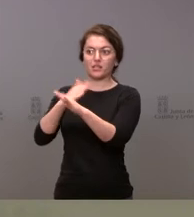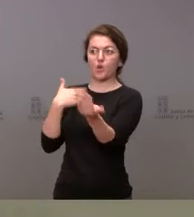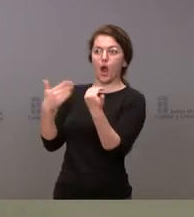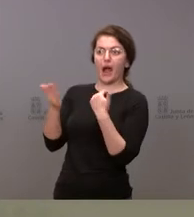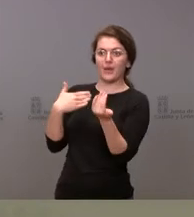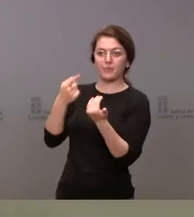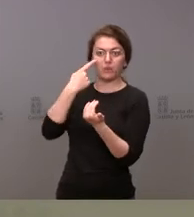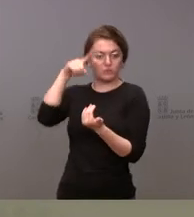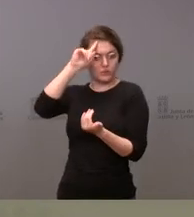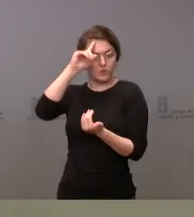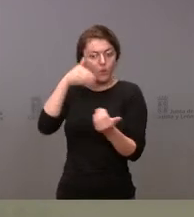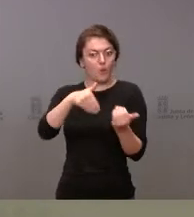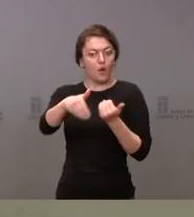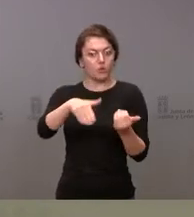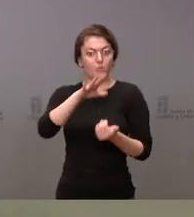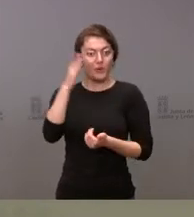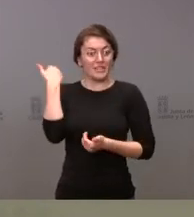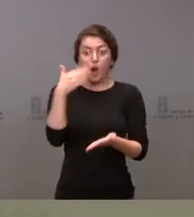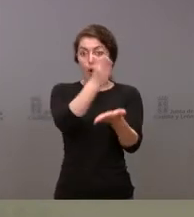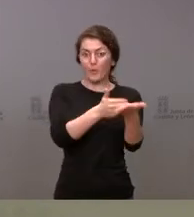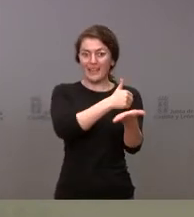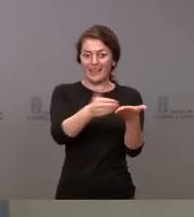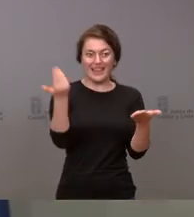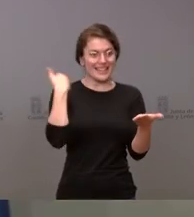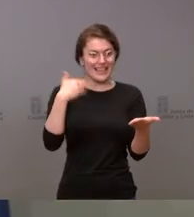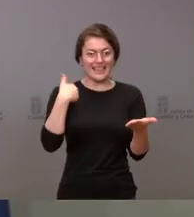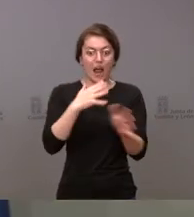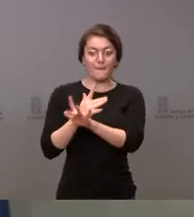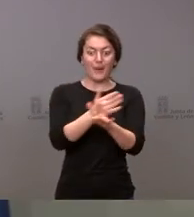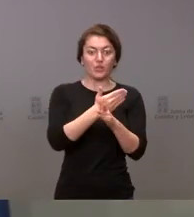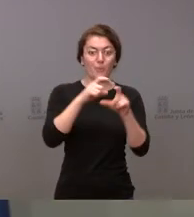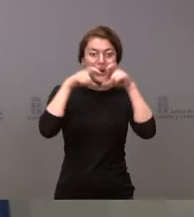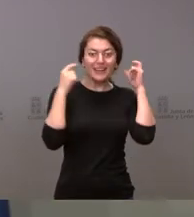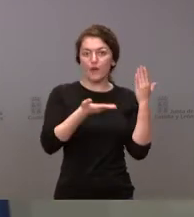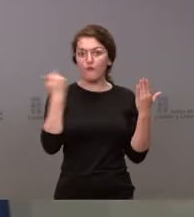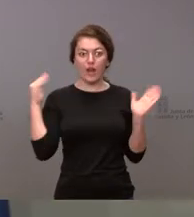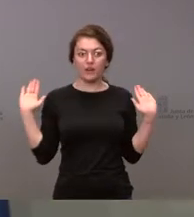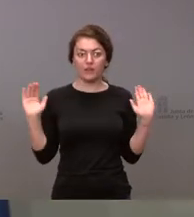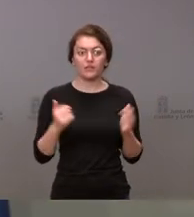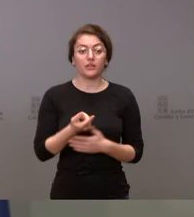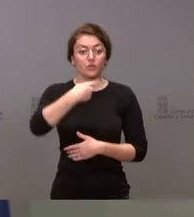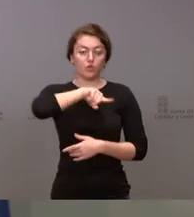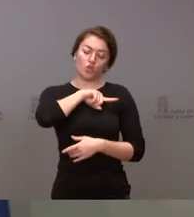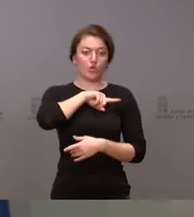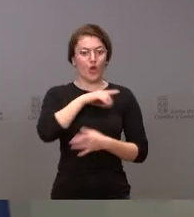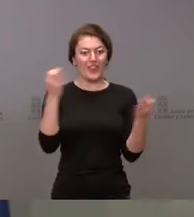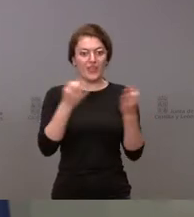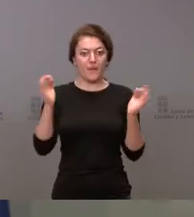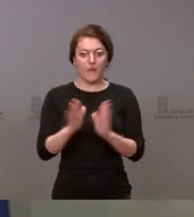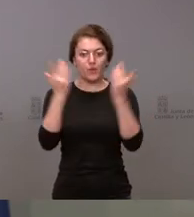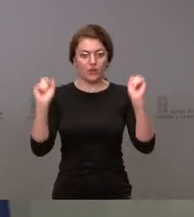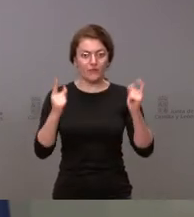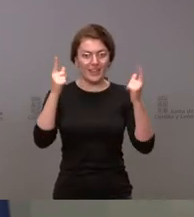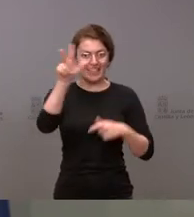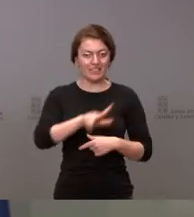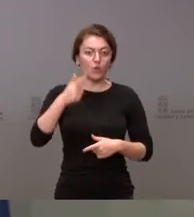se podría prolongar. comunidades autónomas que ya han retirado esas mascarillas. A nosotros es de obligado cumplimiento lo que figura en el boletín oficial del Estado.